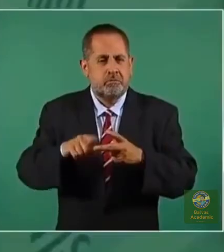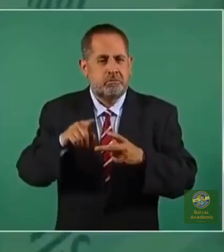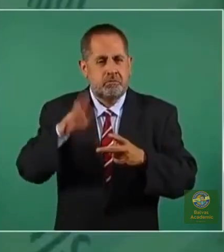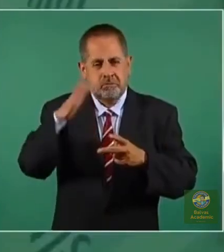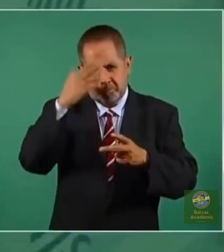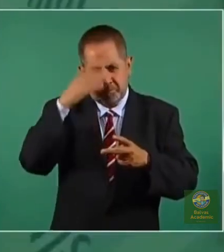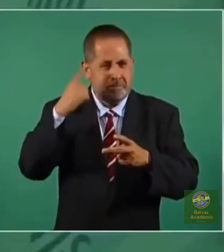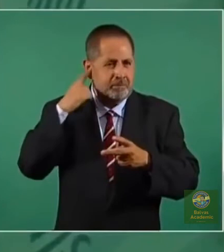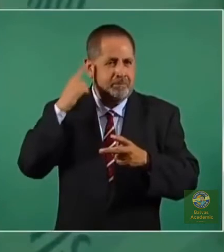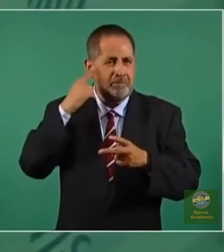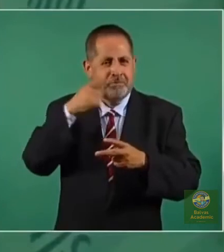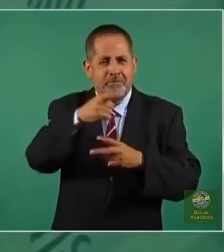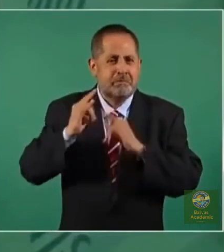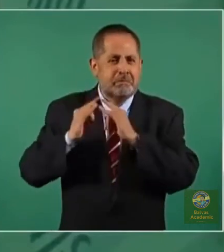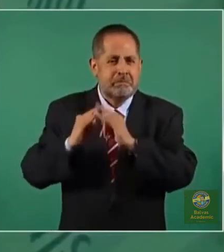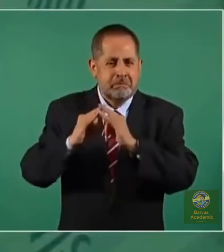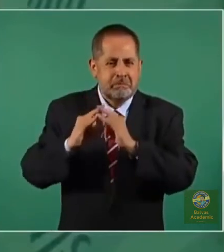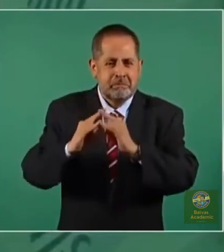en Tepito